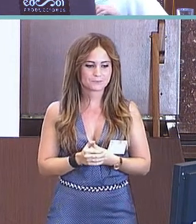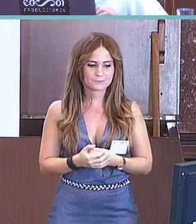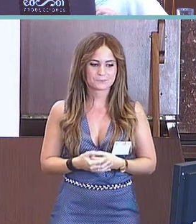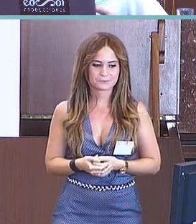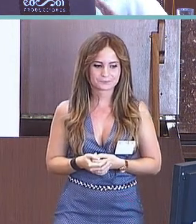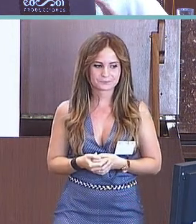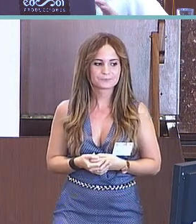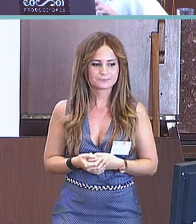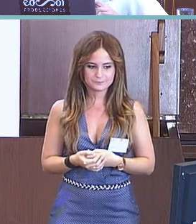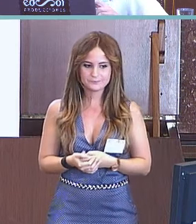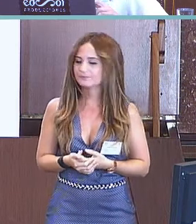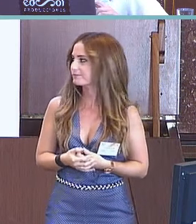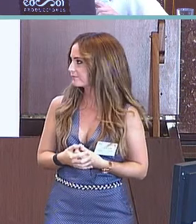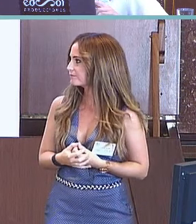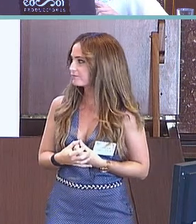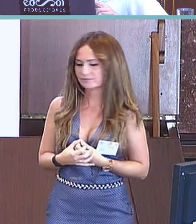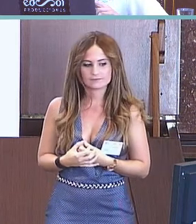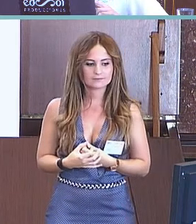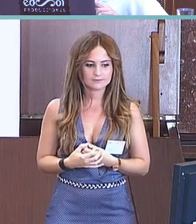los animales y los cuantificadores.